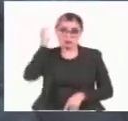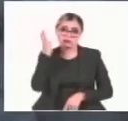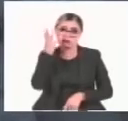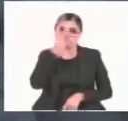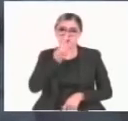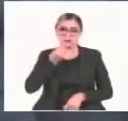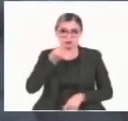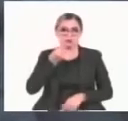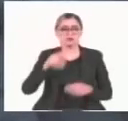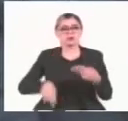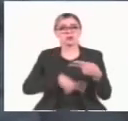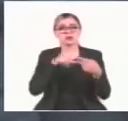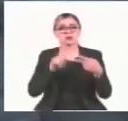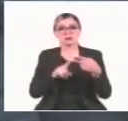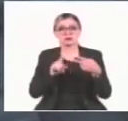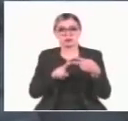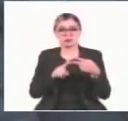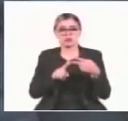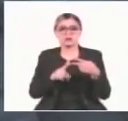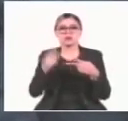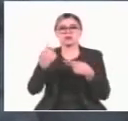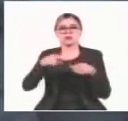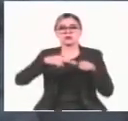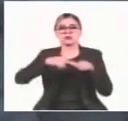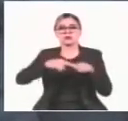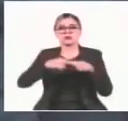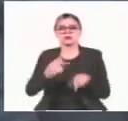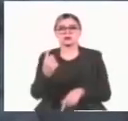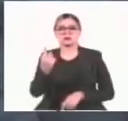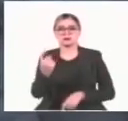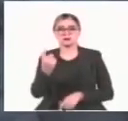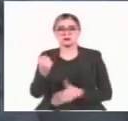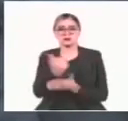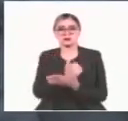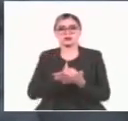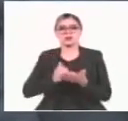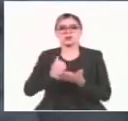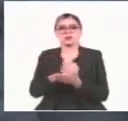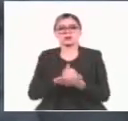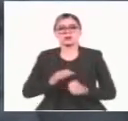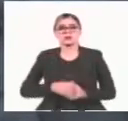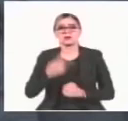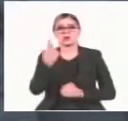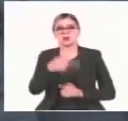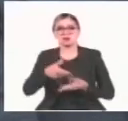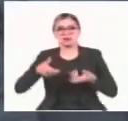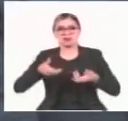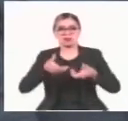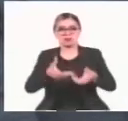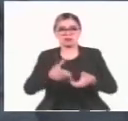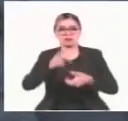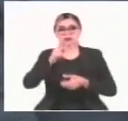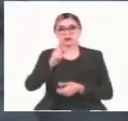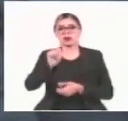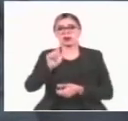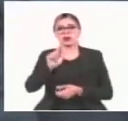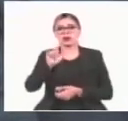Segundo polígono, el Parque Agua Azul. Sobre la calle Palmas,